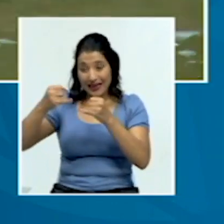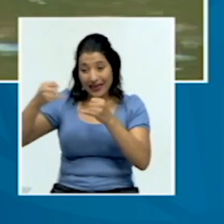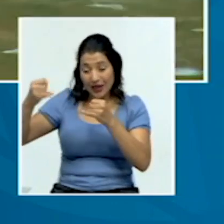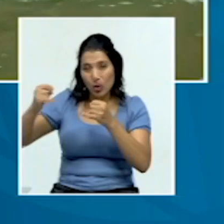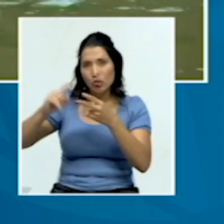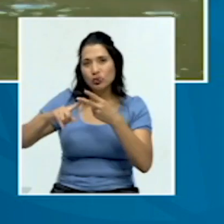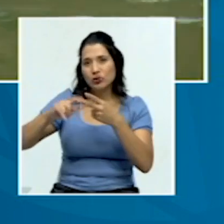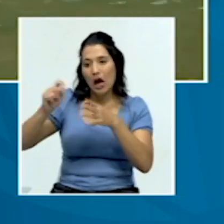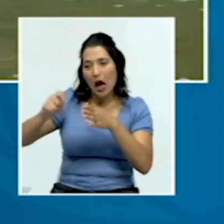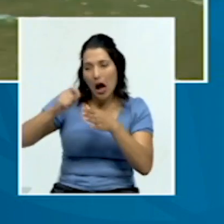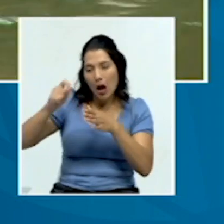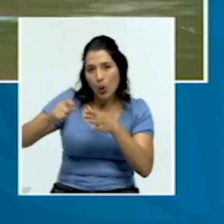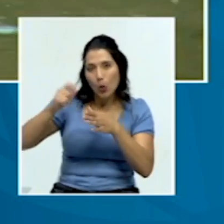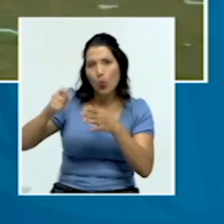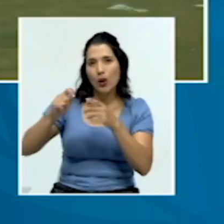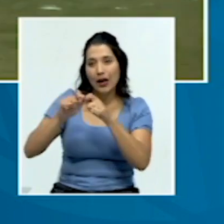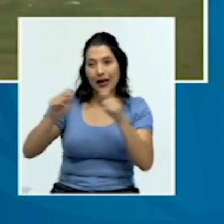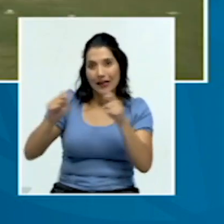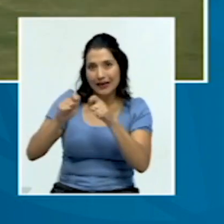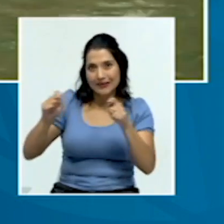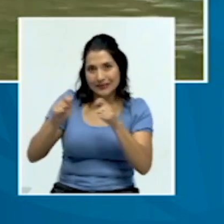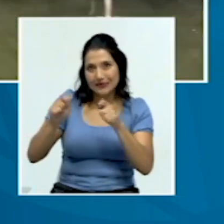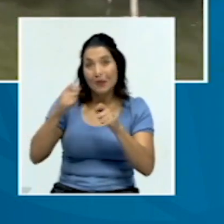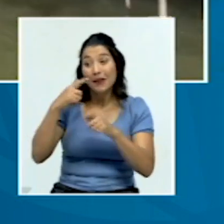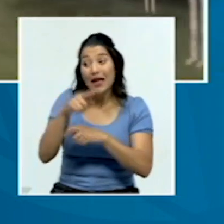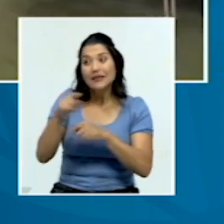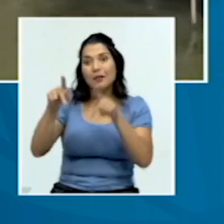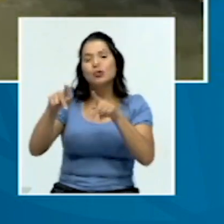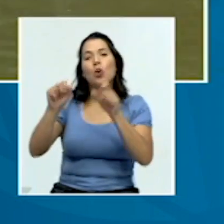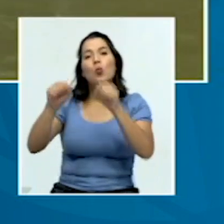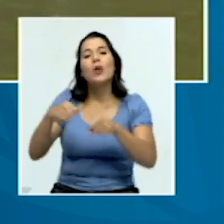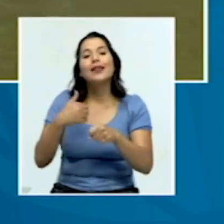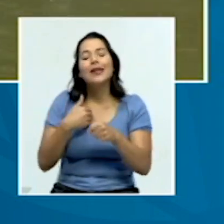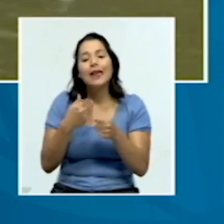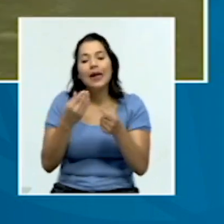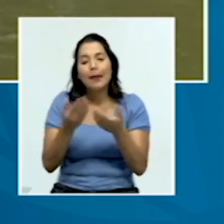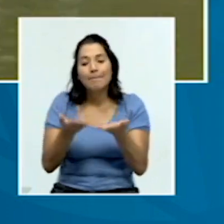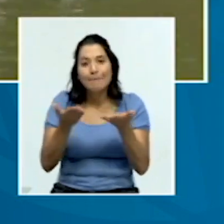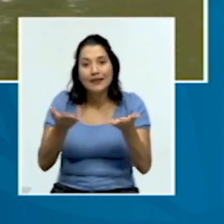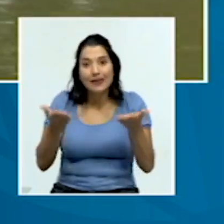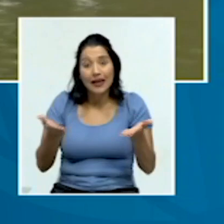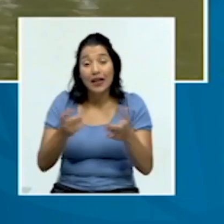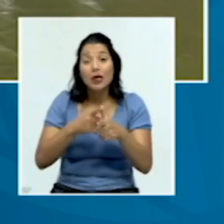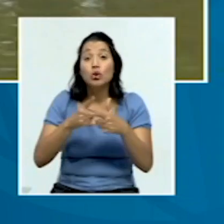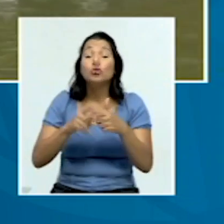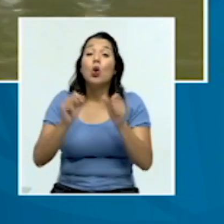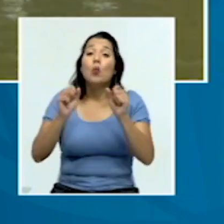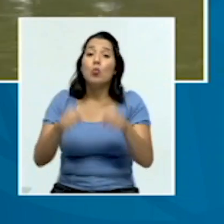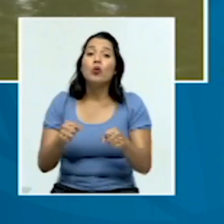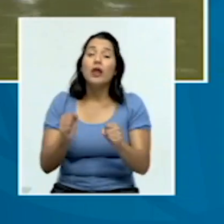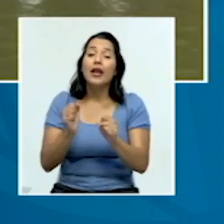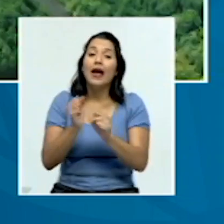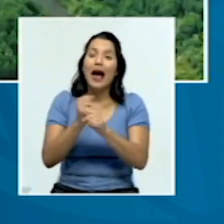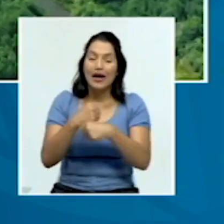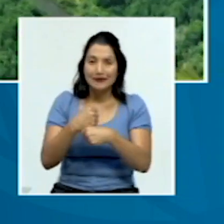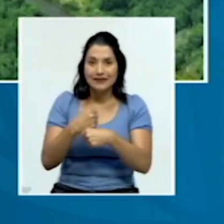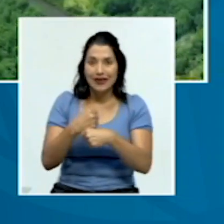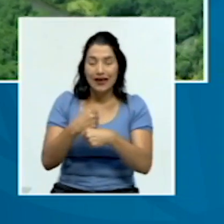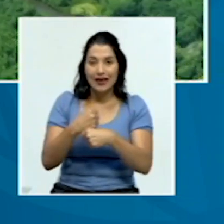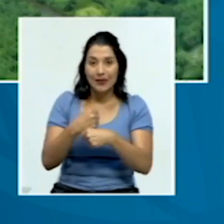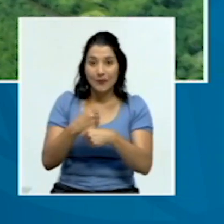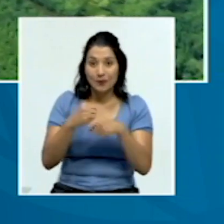el fin de que estas personas tuvieran esta materia prima y pudieran confeccionar con los diseños Nave, los diseños Nove, perdón,